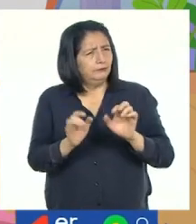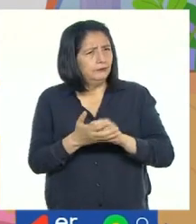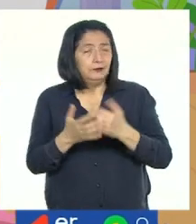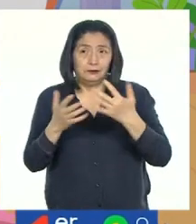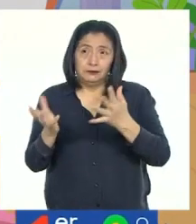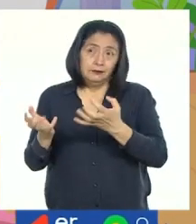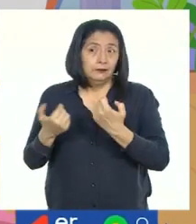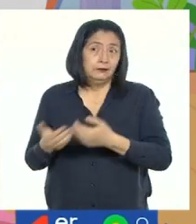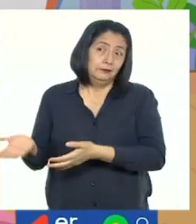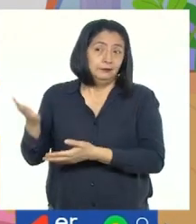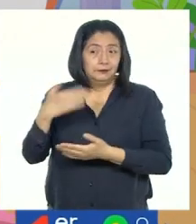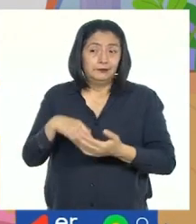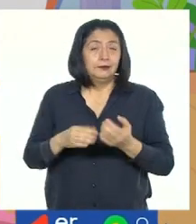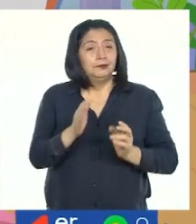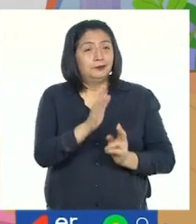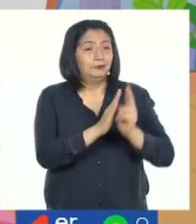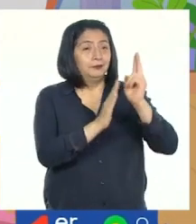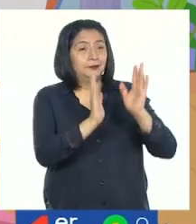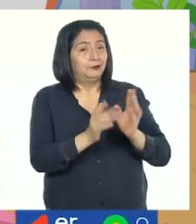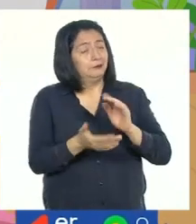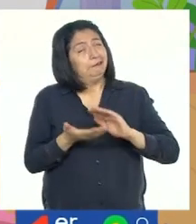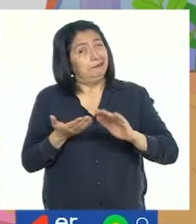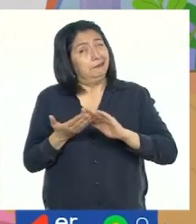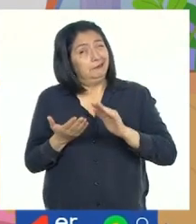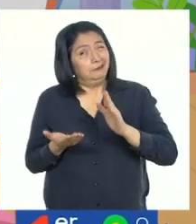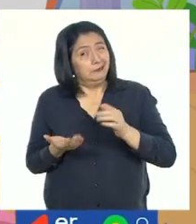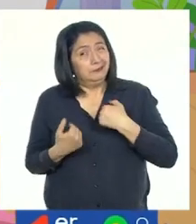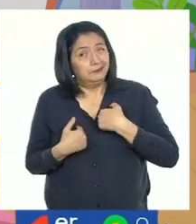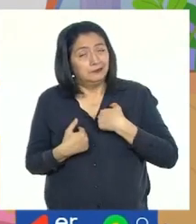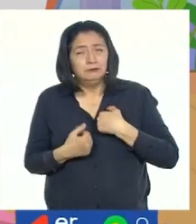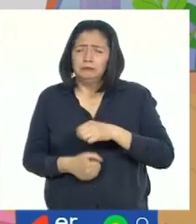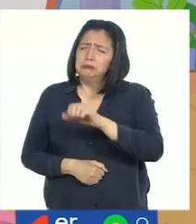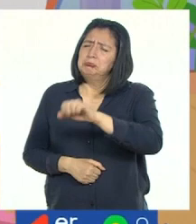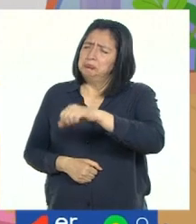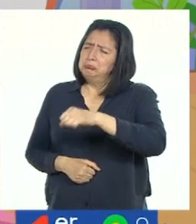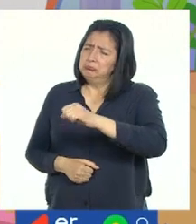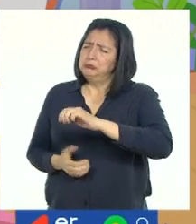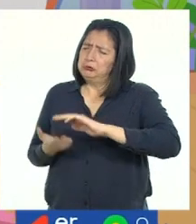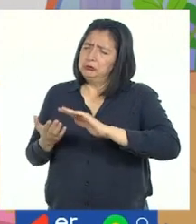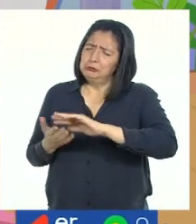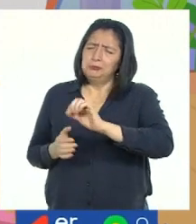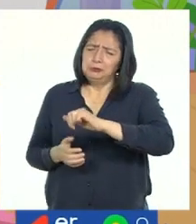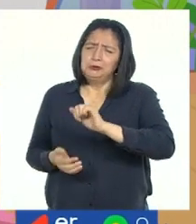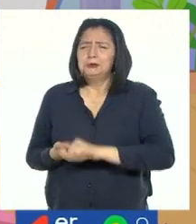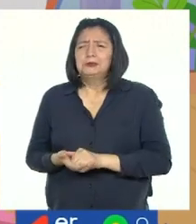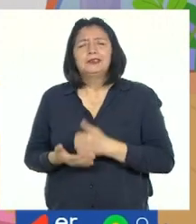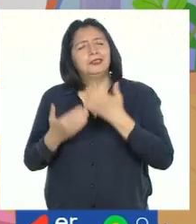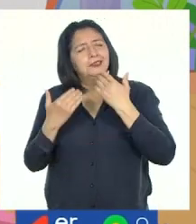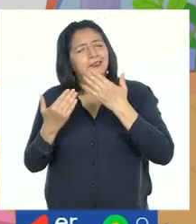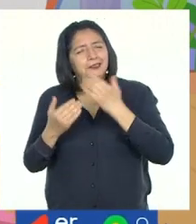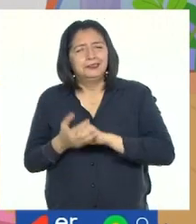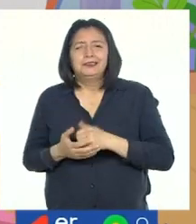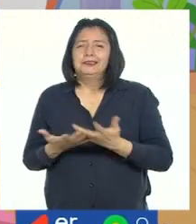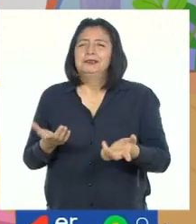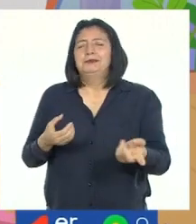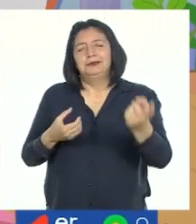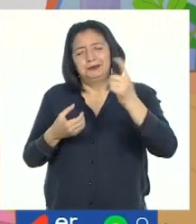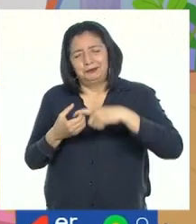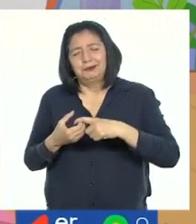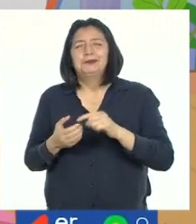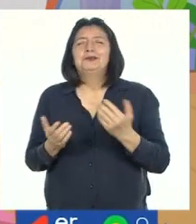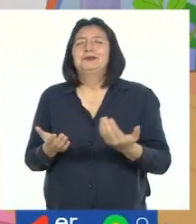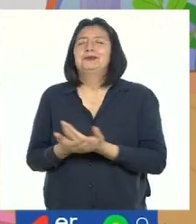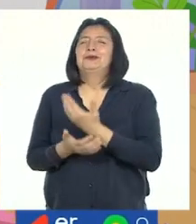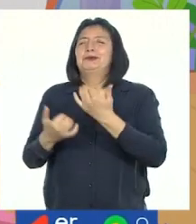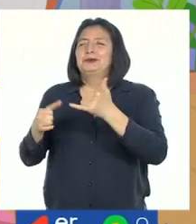¿ya quieres venir con nosotros a la nave? ¿Nos disculpas? Claro que los disculpo. Gracias por integrarme a